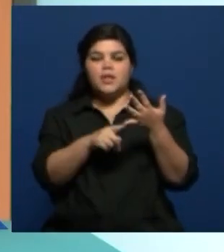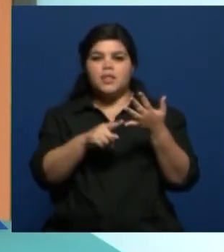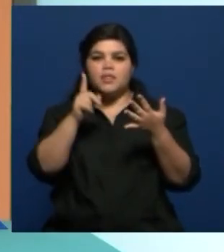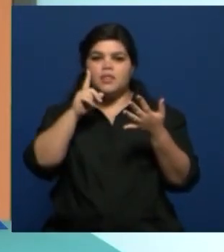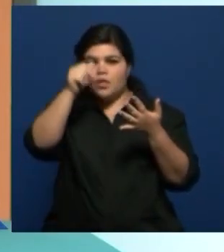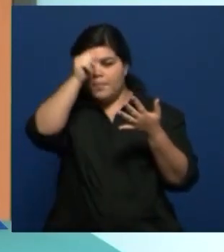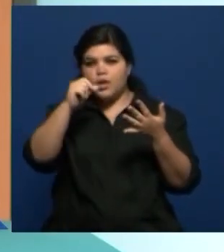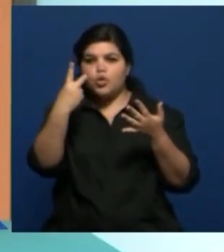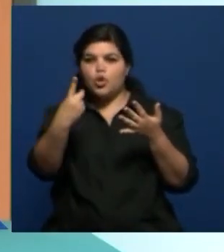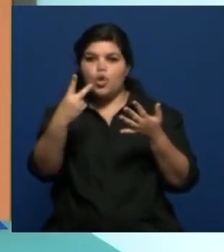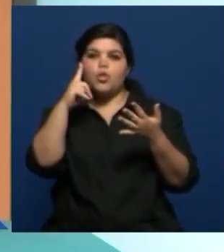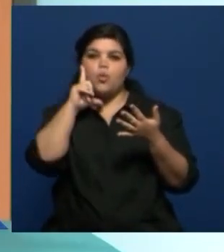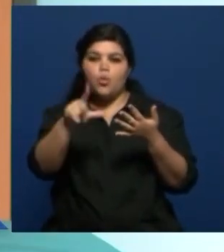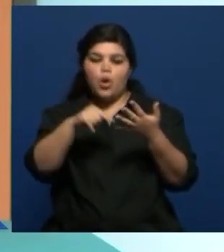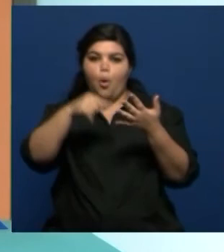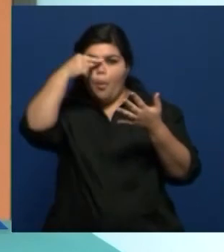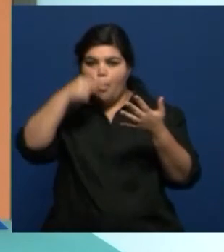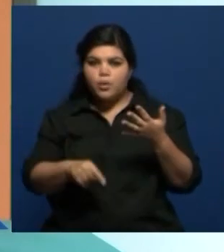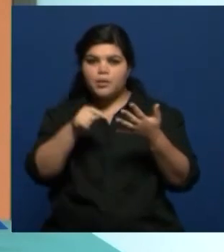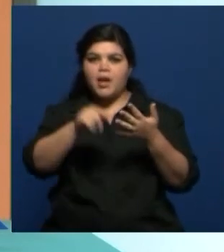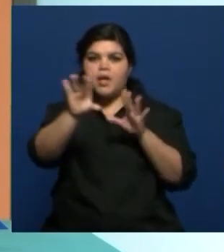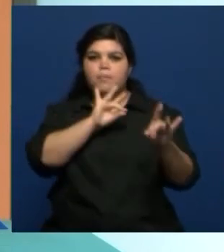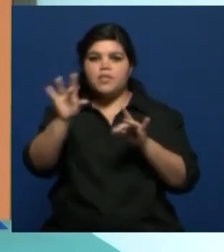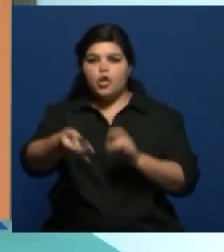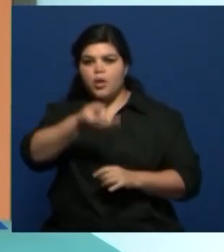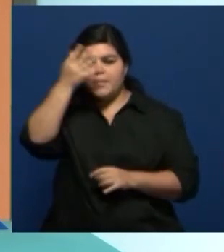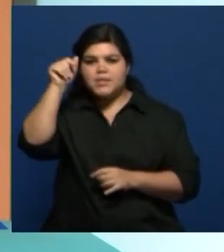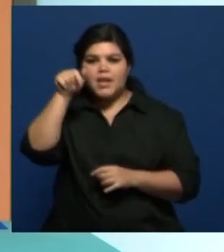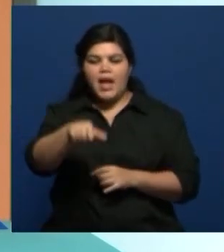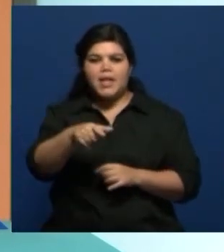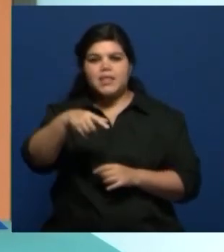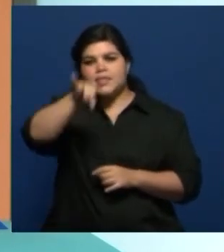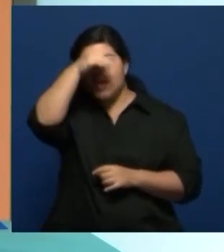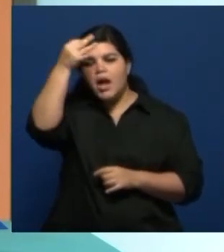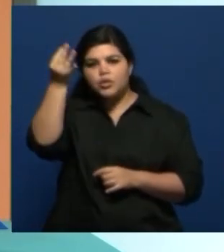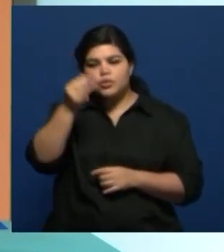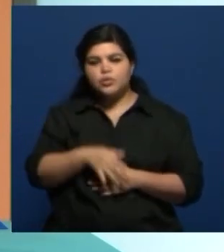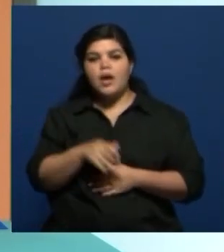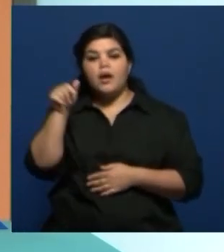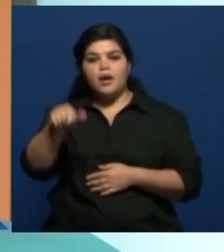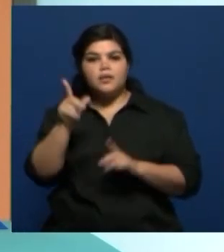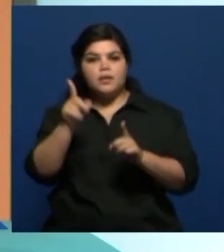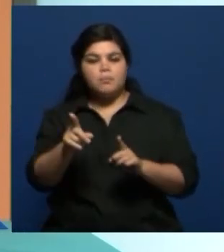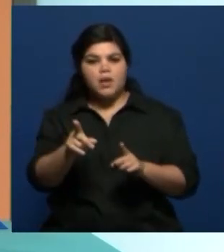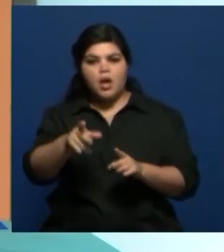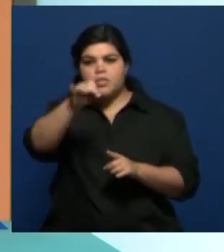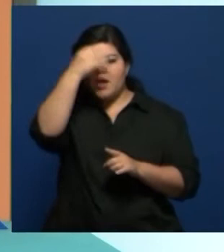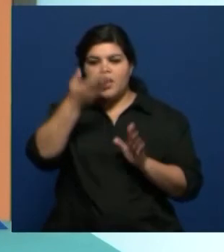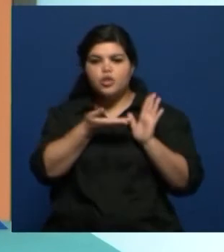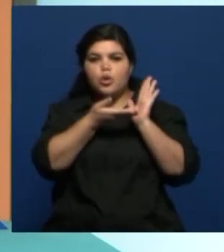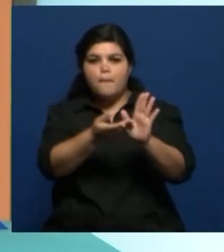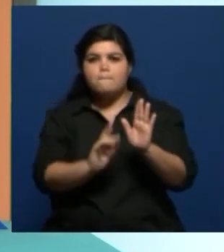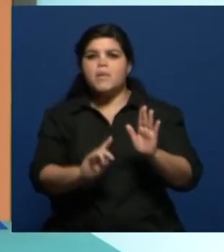de julio es la última función donde están los invitados especiales del teatro. En ese caso incluso hay un estreno, una obra que aún no se ha